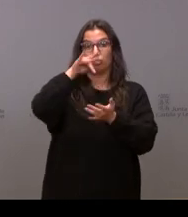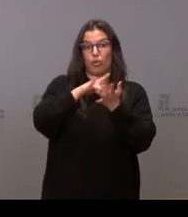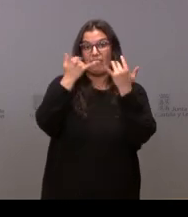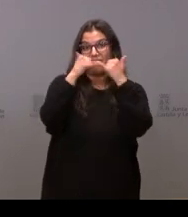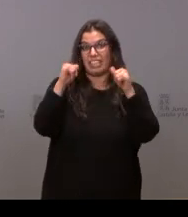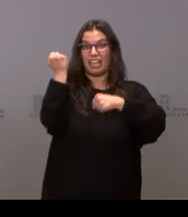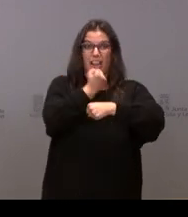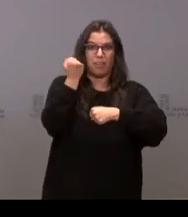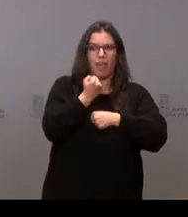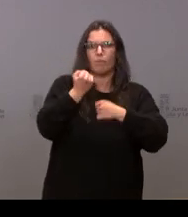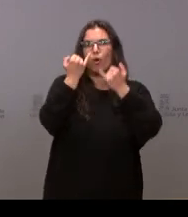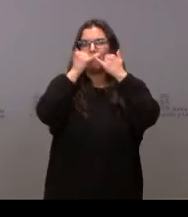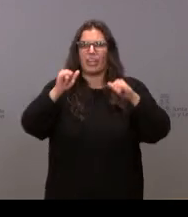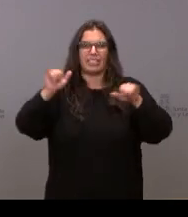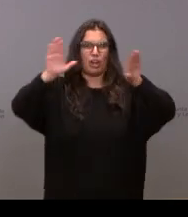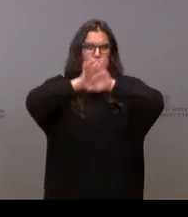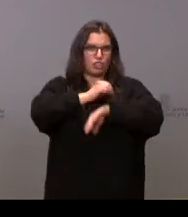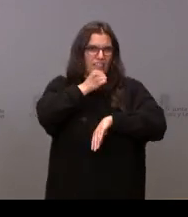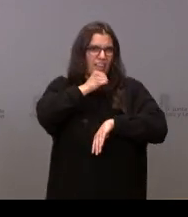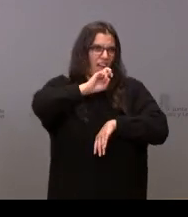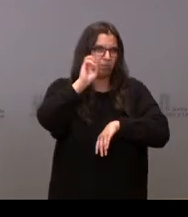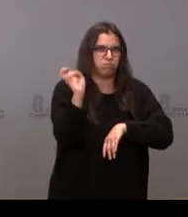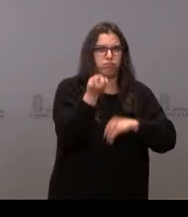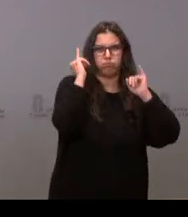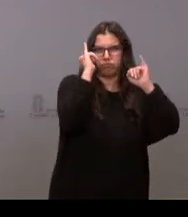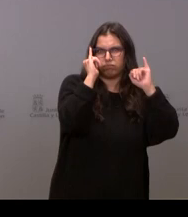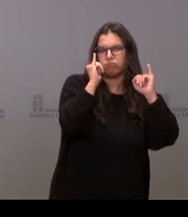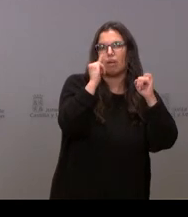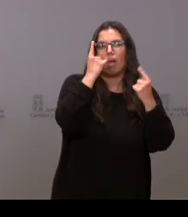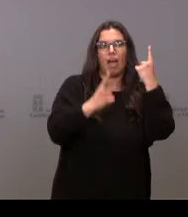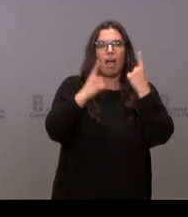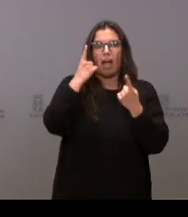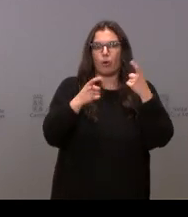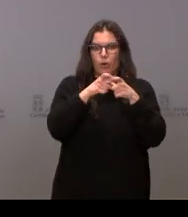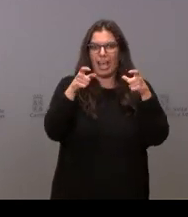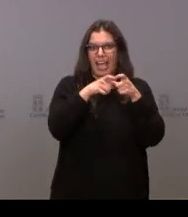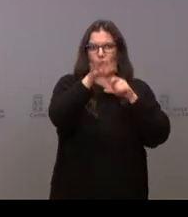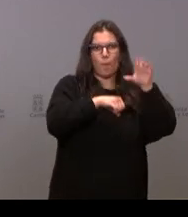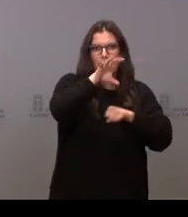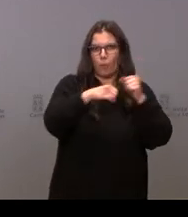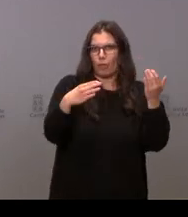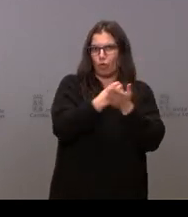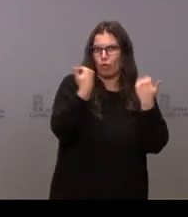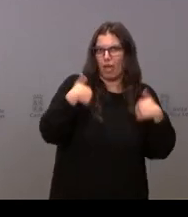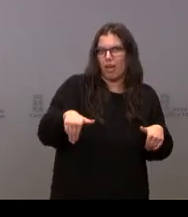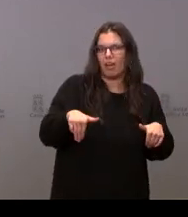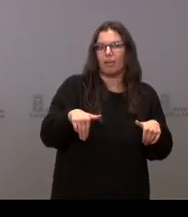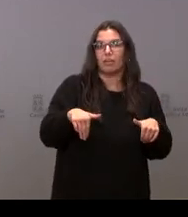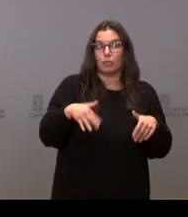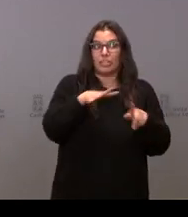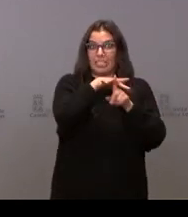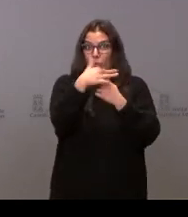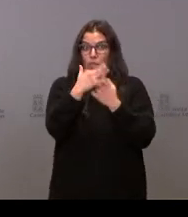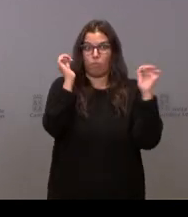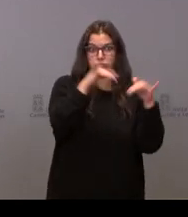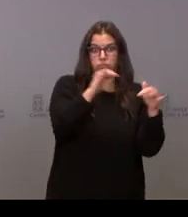los cotillones están en este momento, creo que en muchos casos ya no hay ni entradas, esas situaciones van a ser